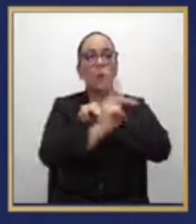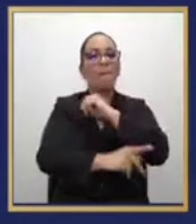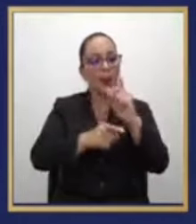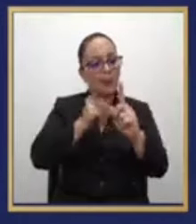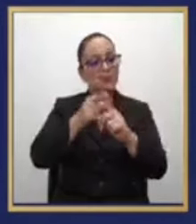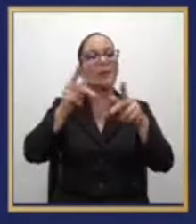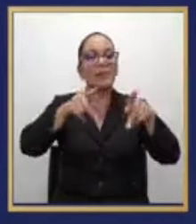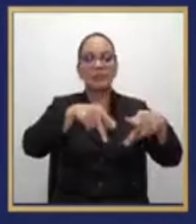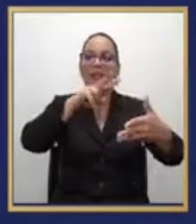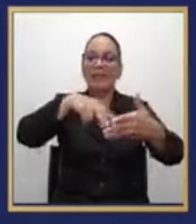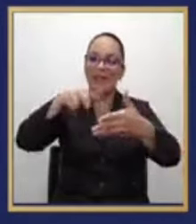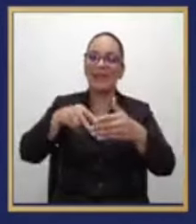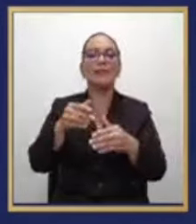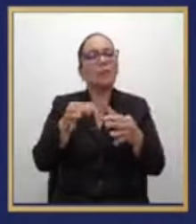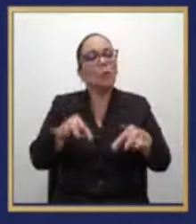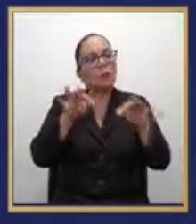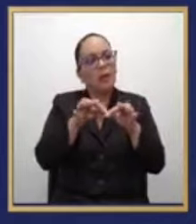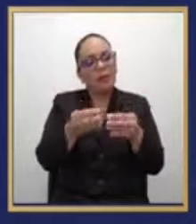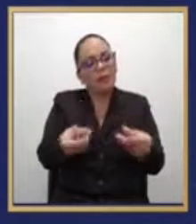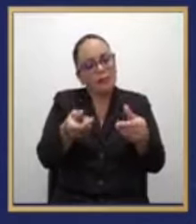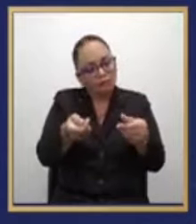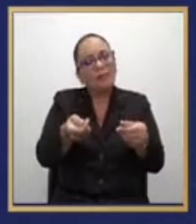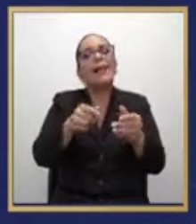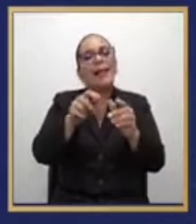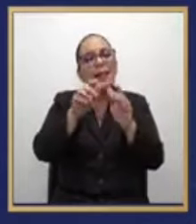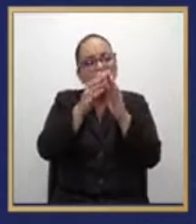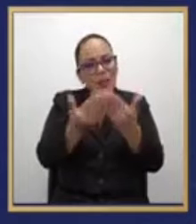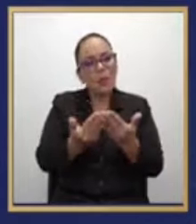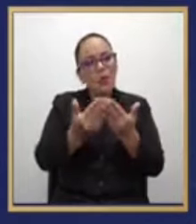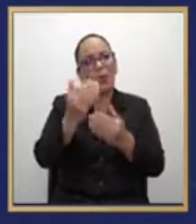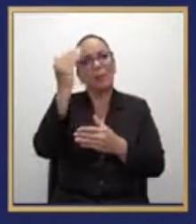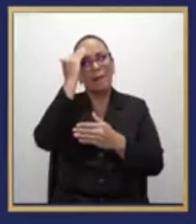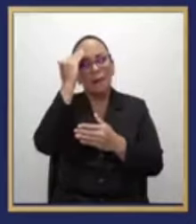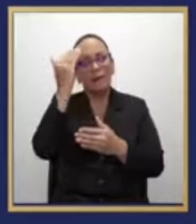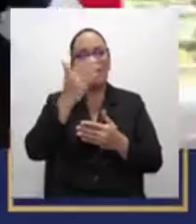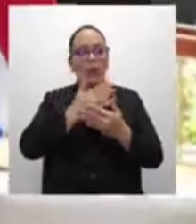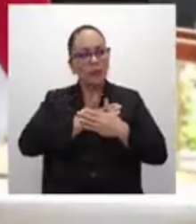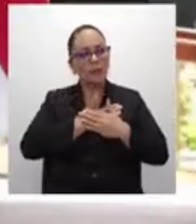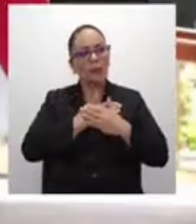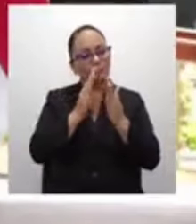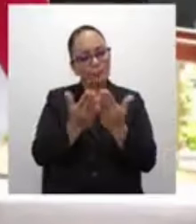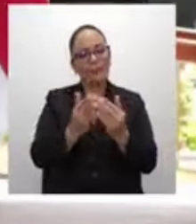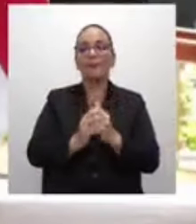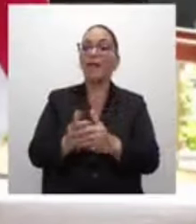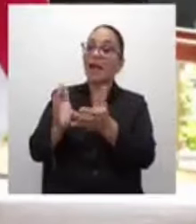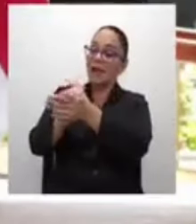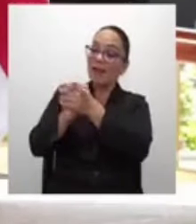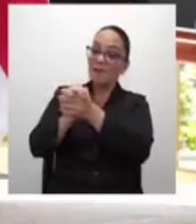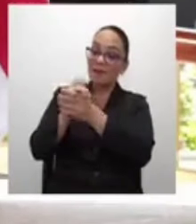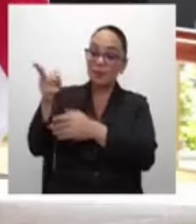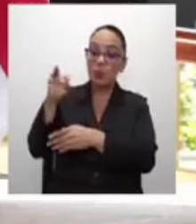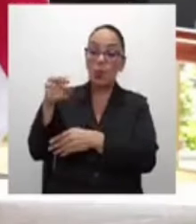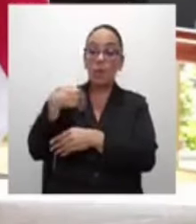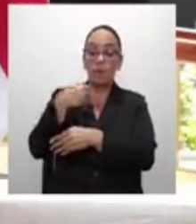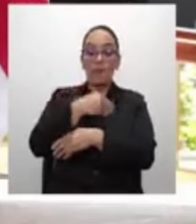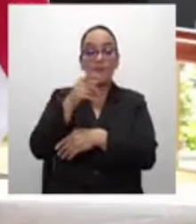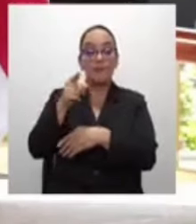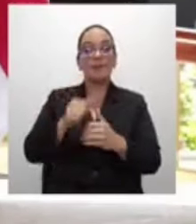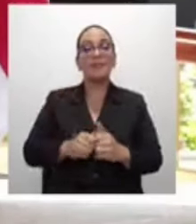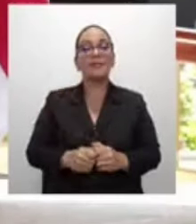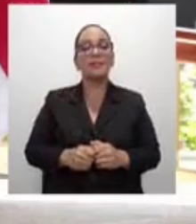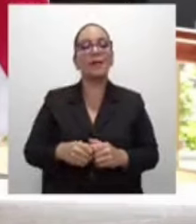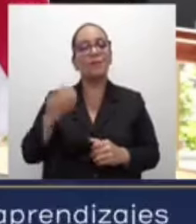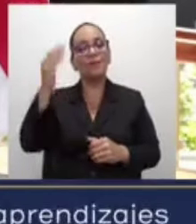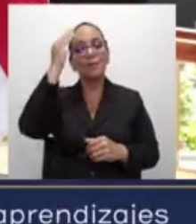tengamos un libro en la mano y en la mente y en el corazón. La felicito, ministra. Usted sabe que con el